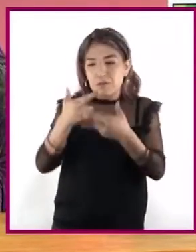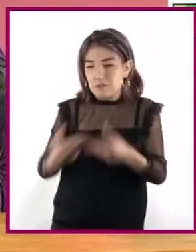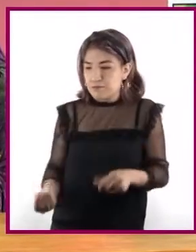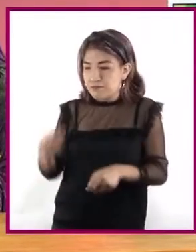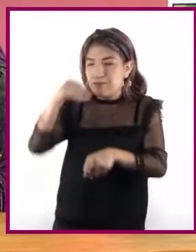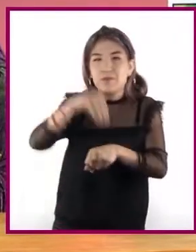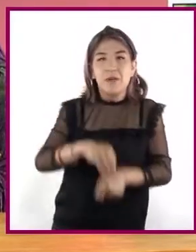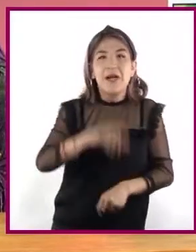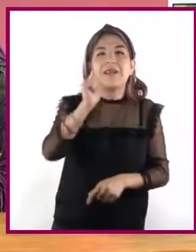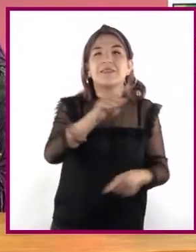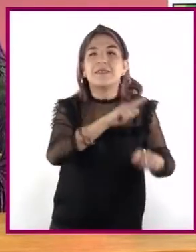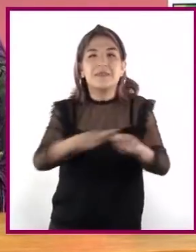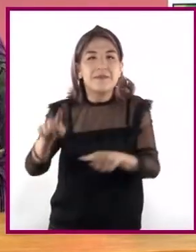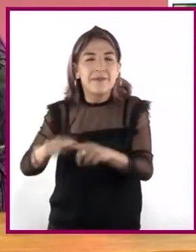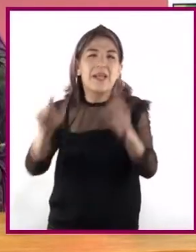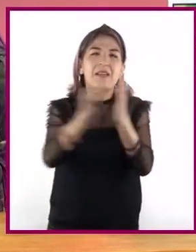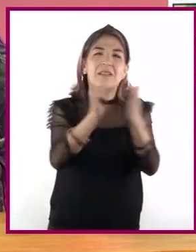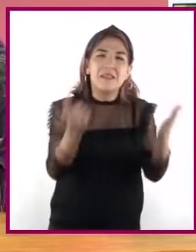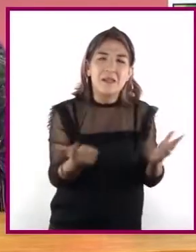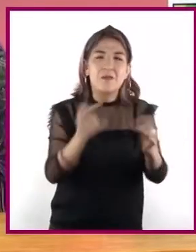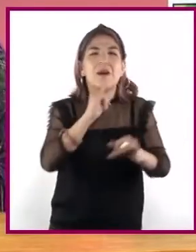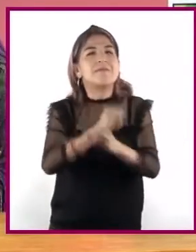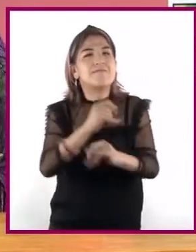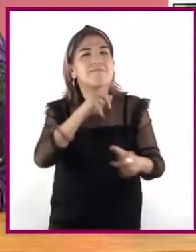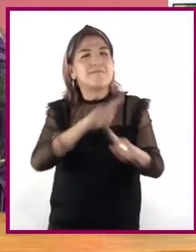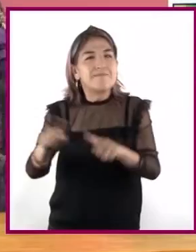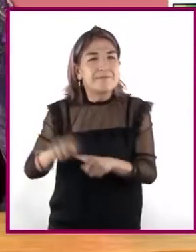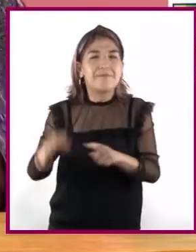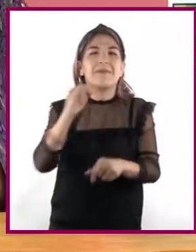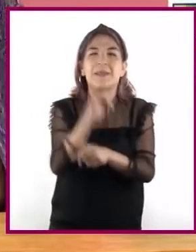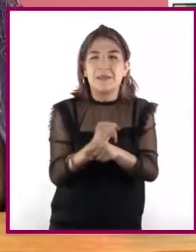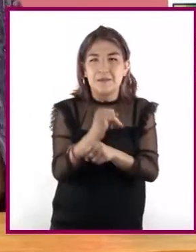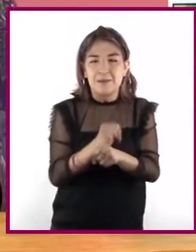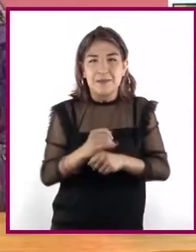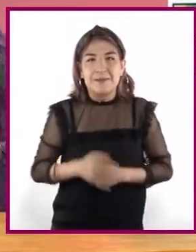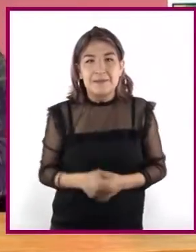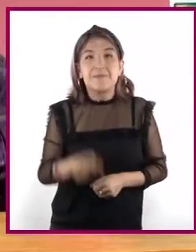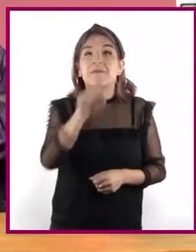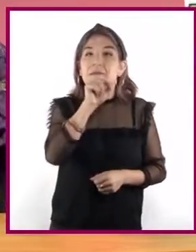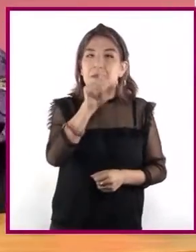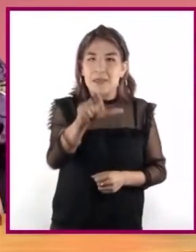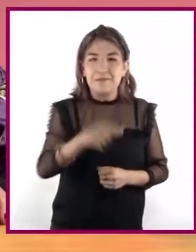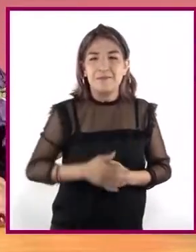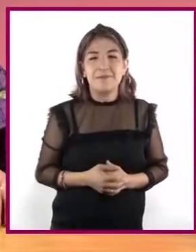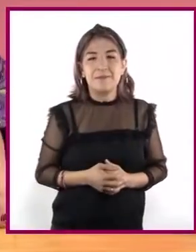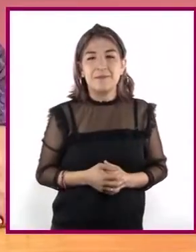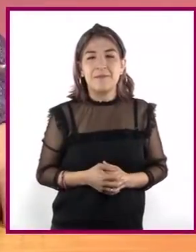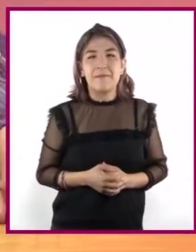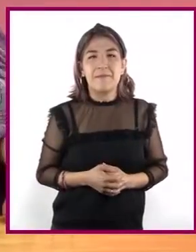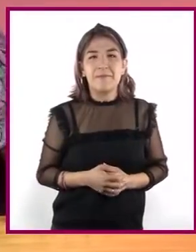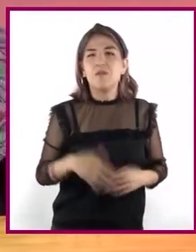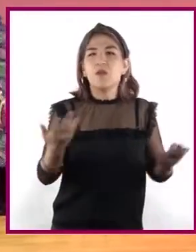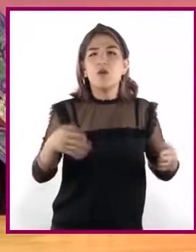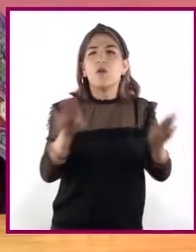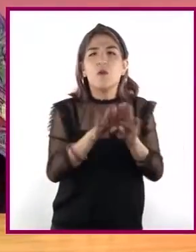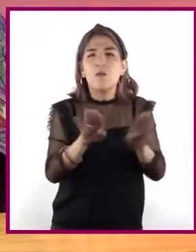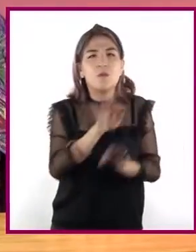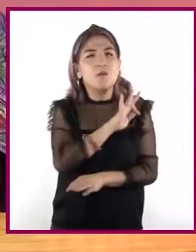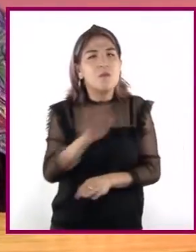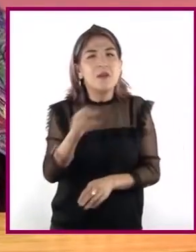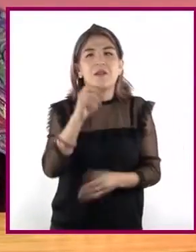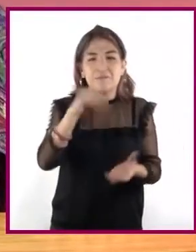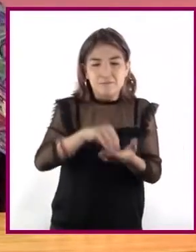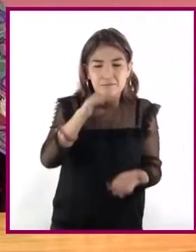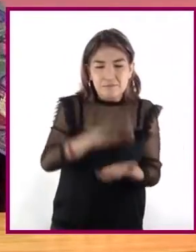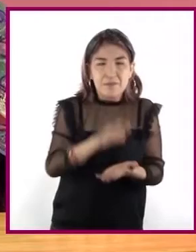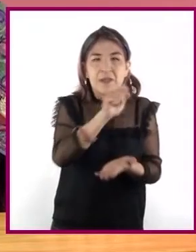en diversas fuentes e investigaciones. Asimismo, un excelente medio para registrar información